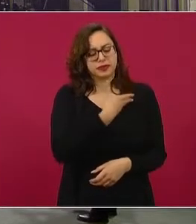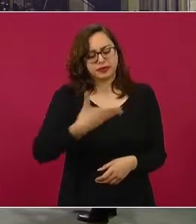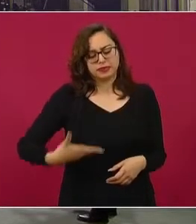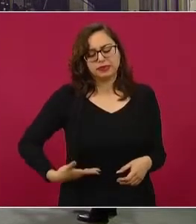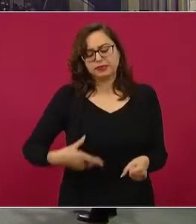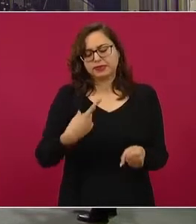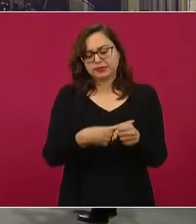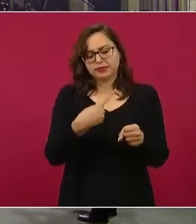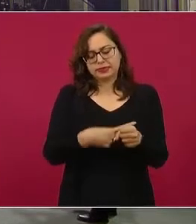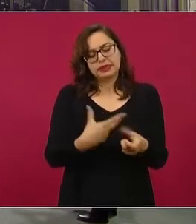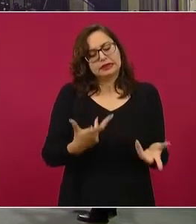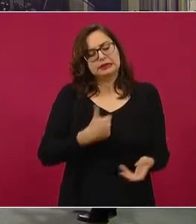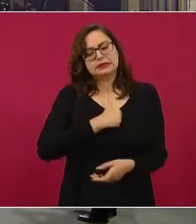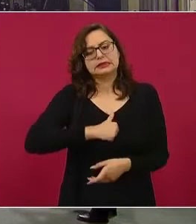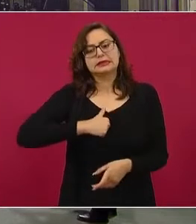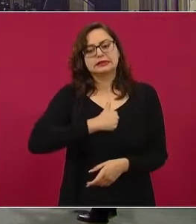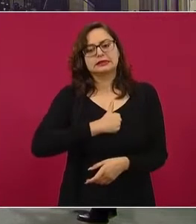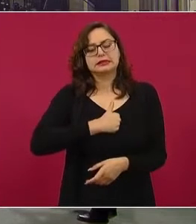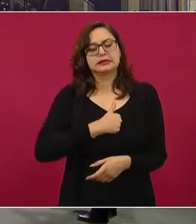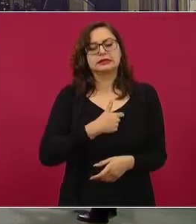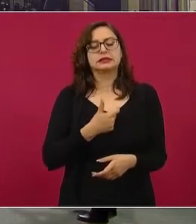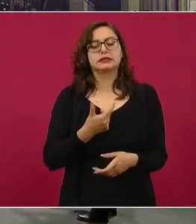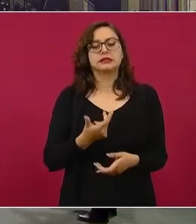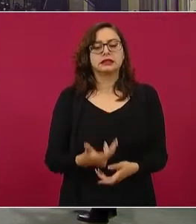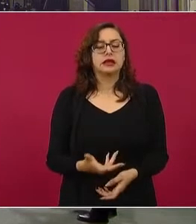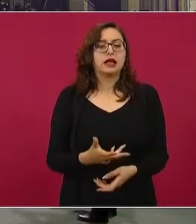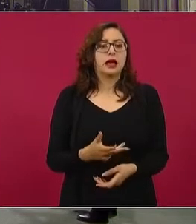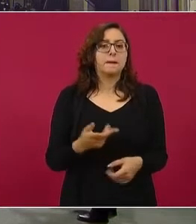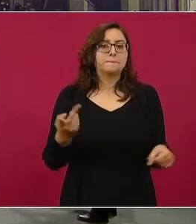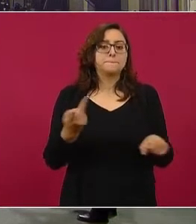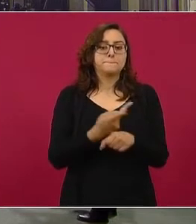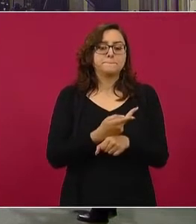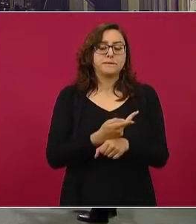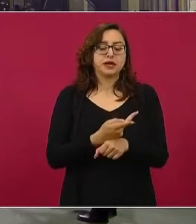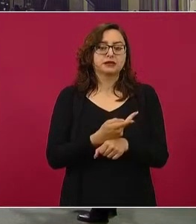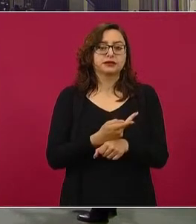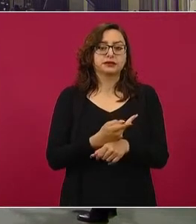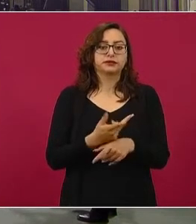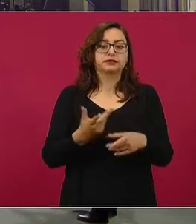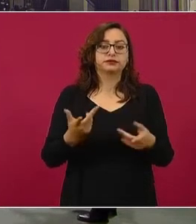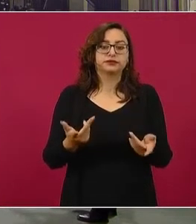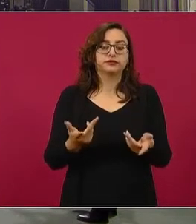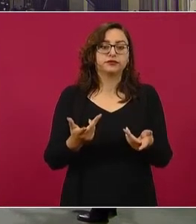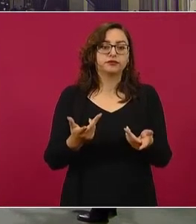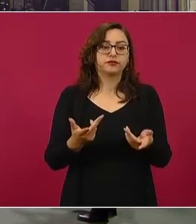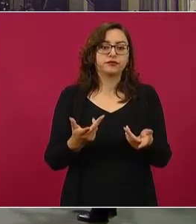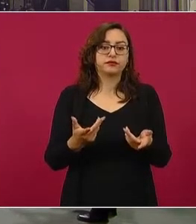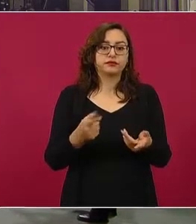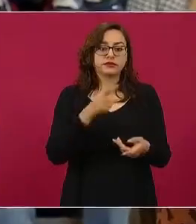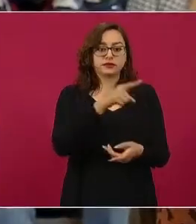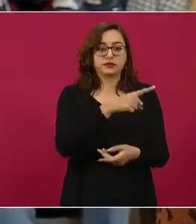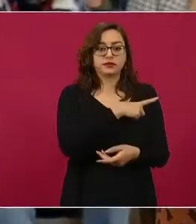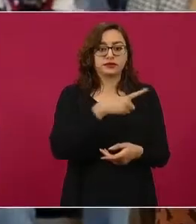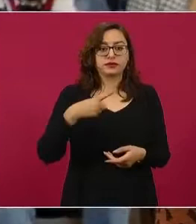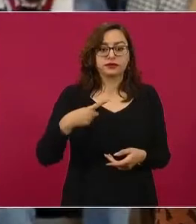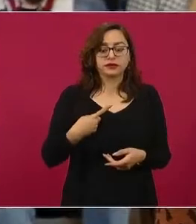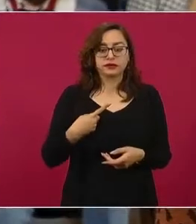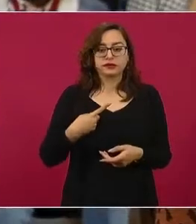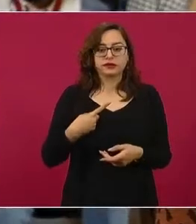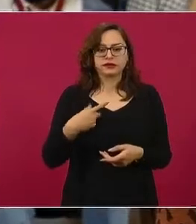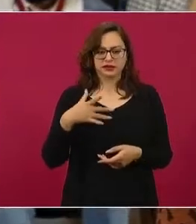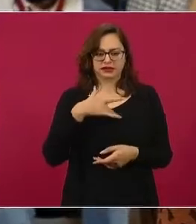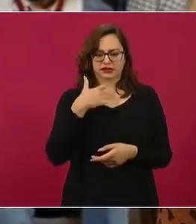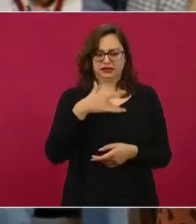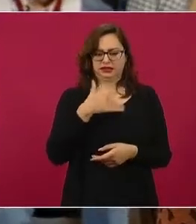López Obrador. Ustedes han mencionado que unas… o bueno, las autoridades en salud, que una de las recomendaciones era el aislamiento en cuanto aparecieran